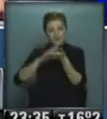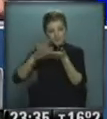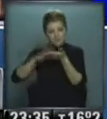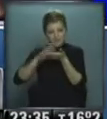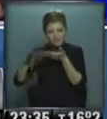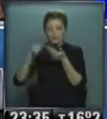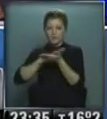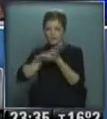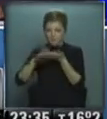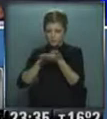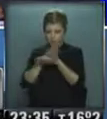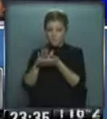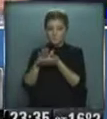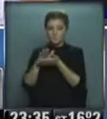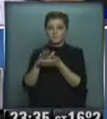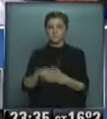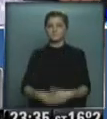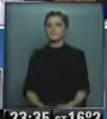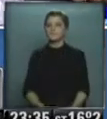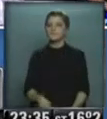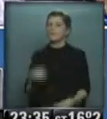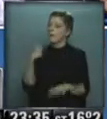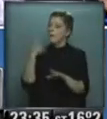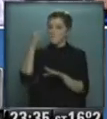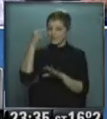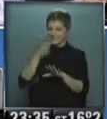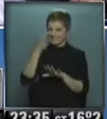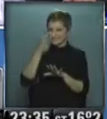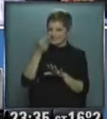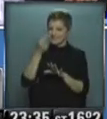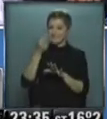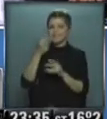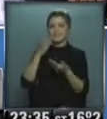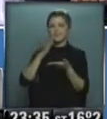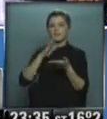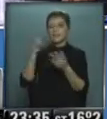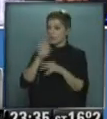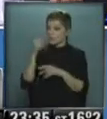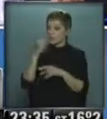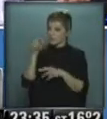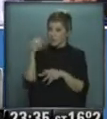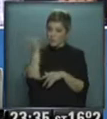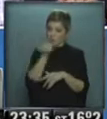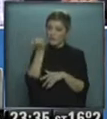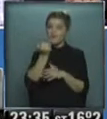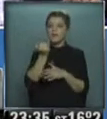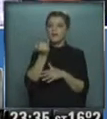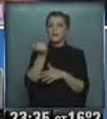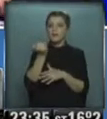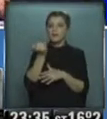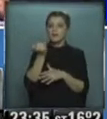de aquí en más se llevan acá a mí lo que me parece interesante y me ilusiona a lo largo de todo esto que contás es que